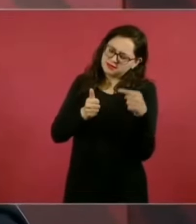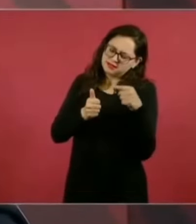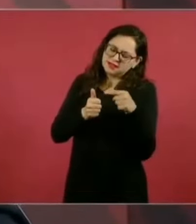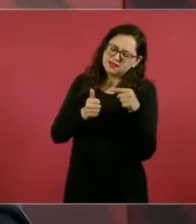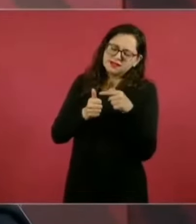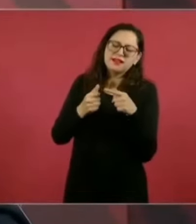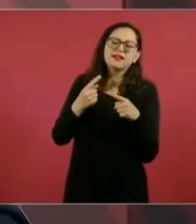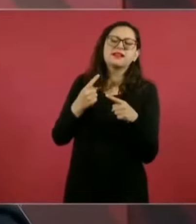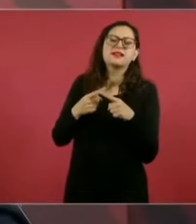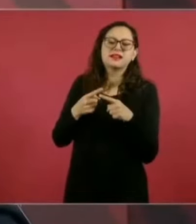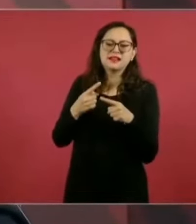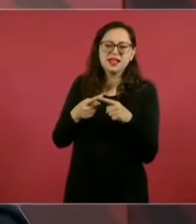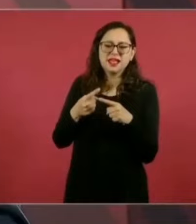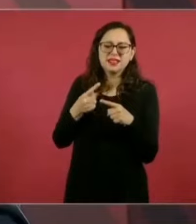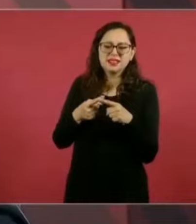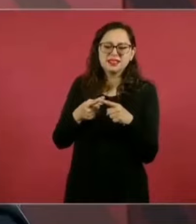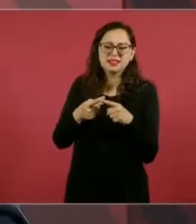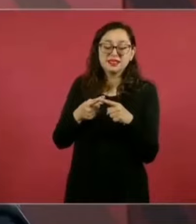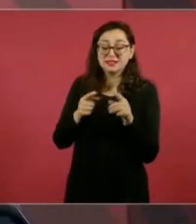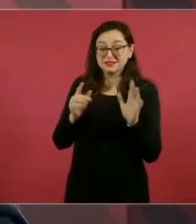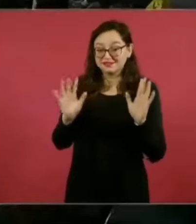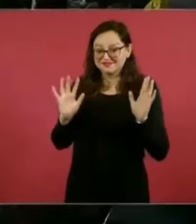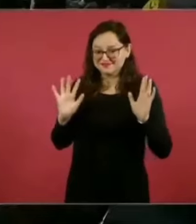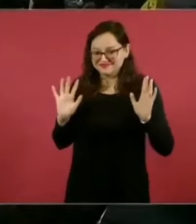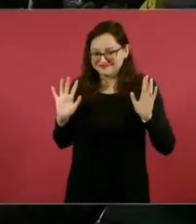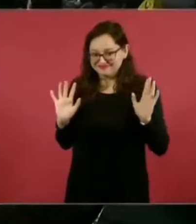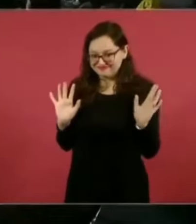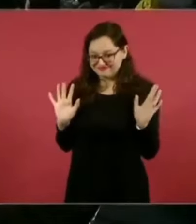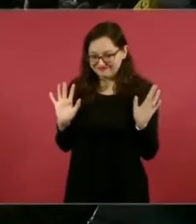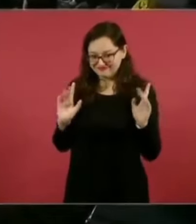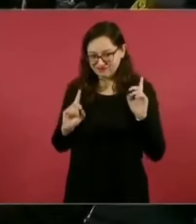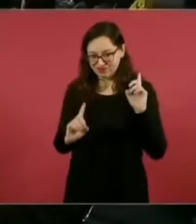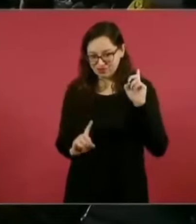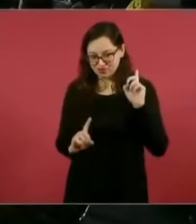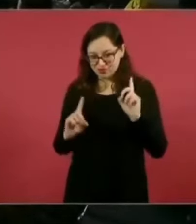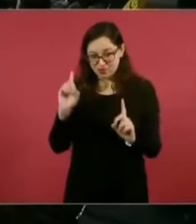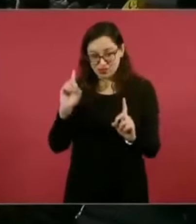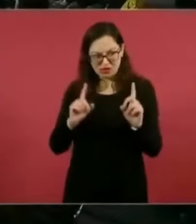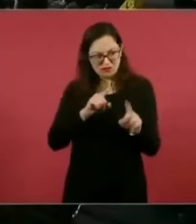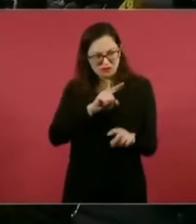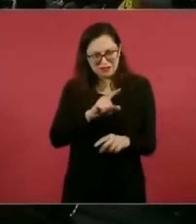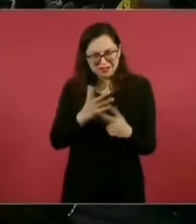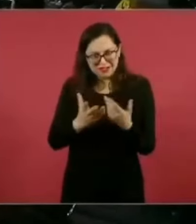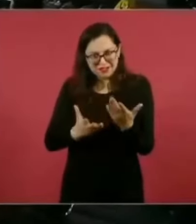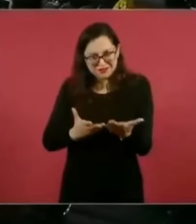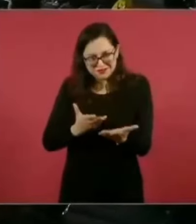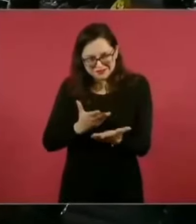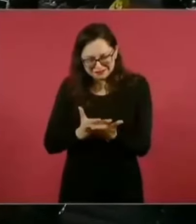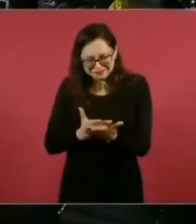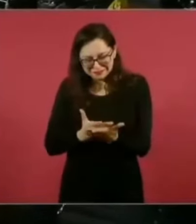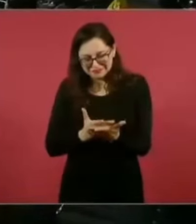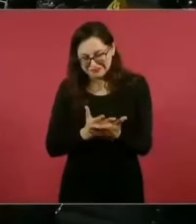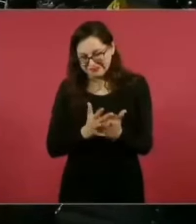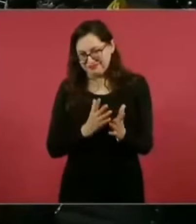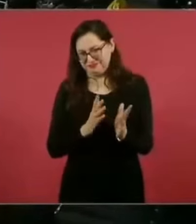este planteamiento que quiero mostrarles.